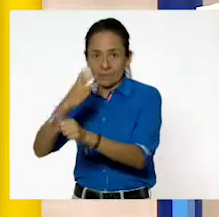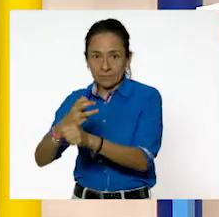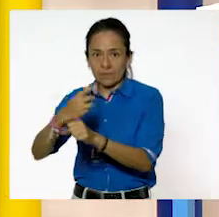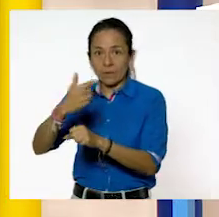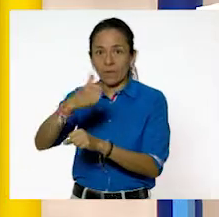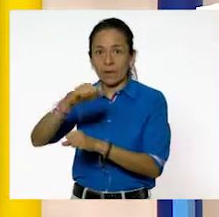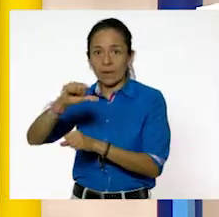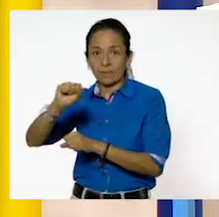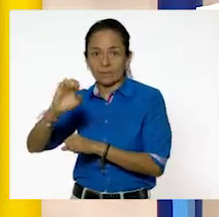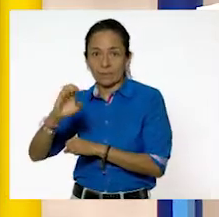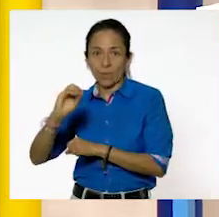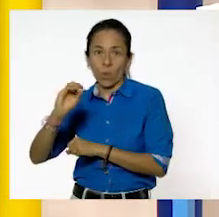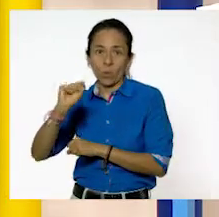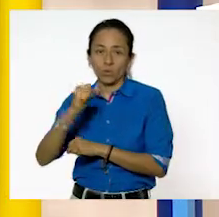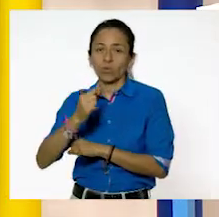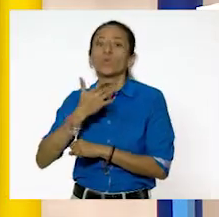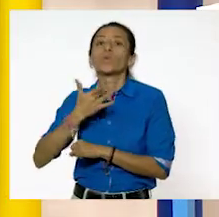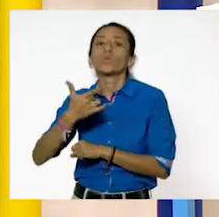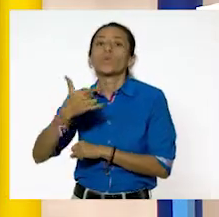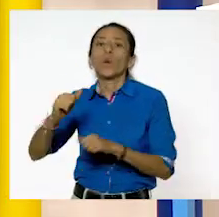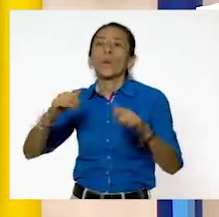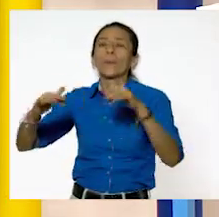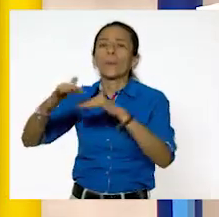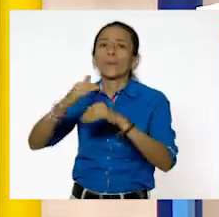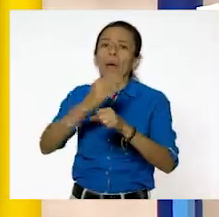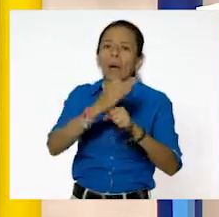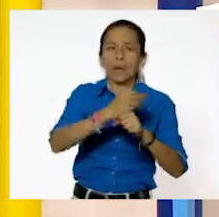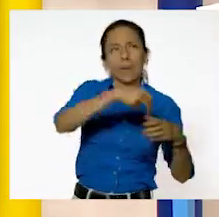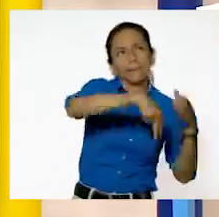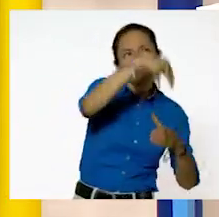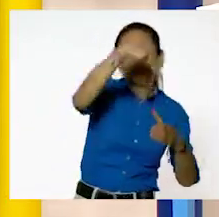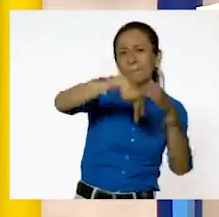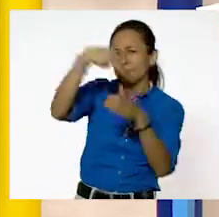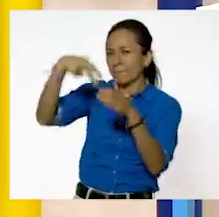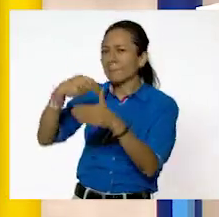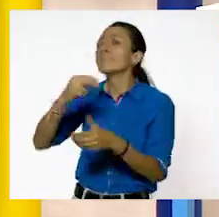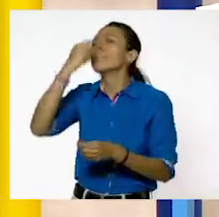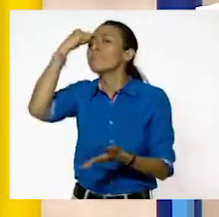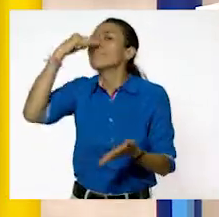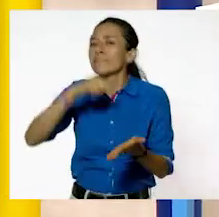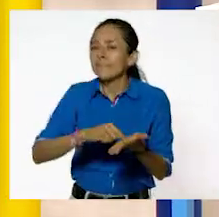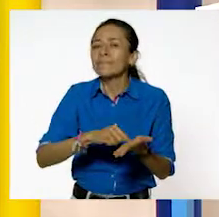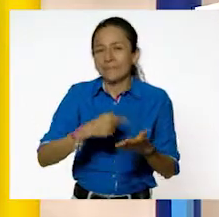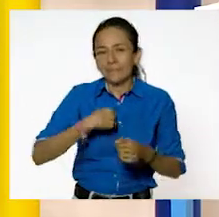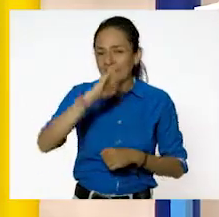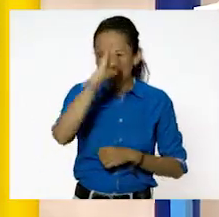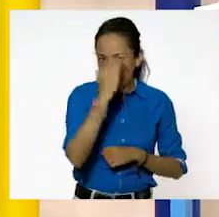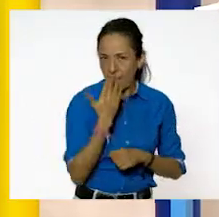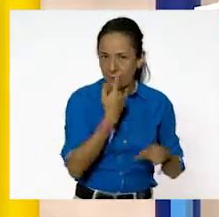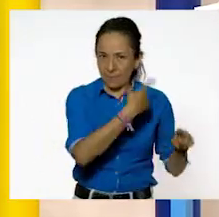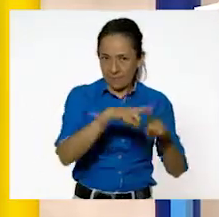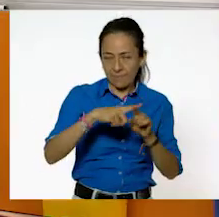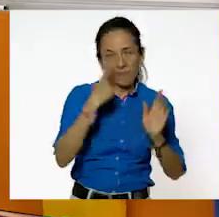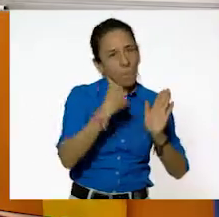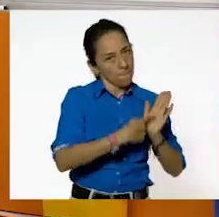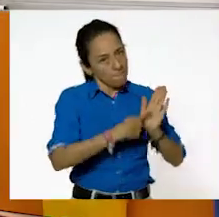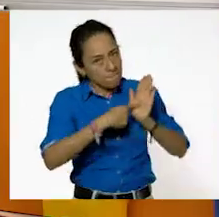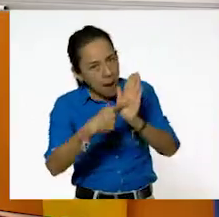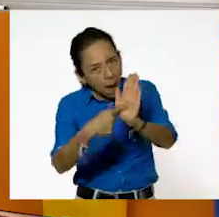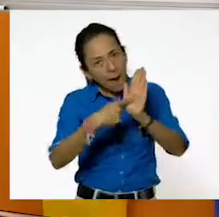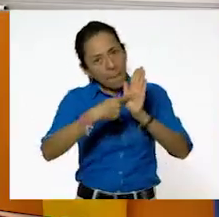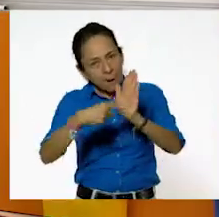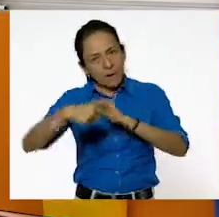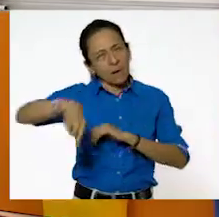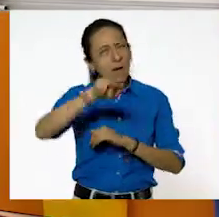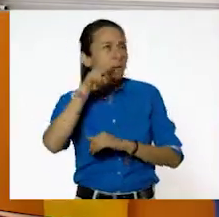¿qué tren? Yo les voy a mostrar algunas imágenes y vamos a tratar de determinar a qué corresponde. Me parece muy bien.